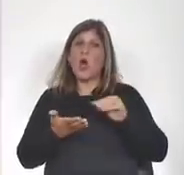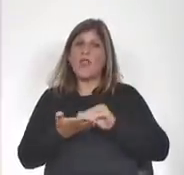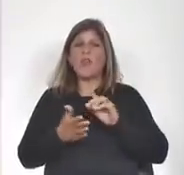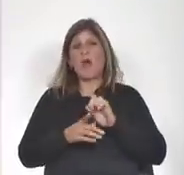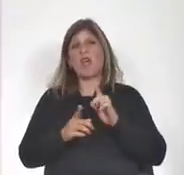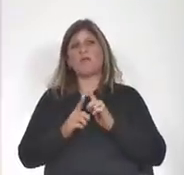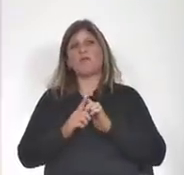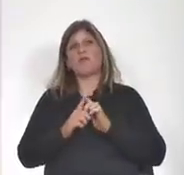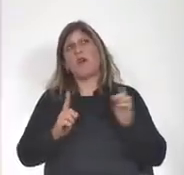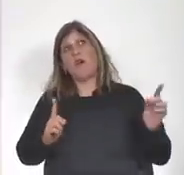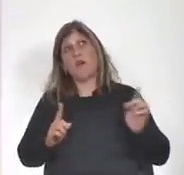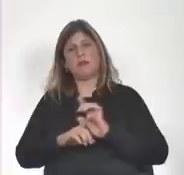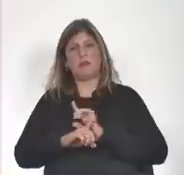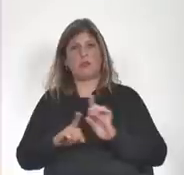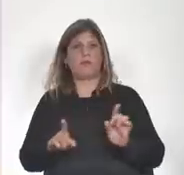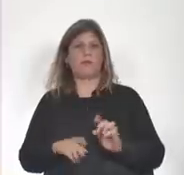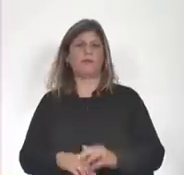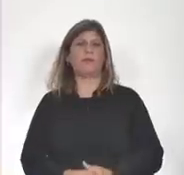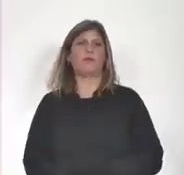ser muy extenso